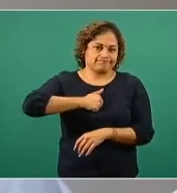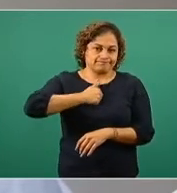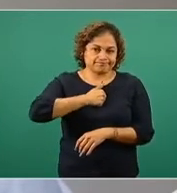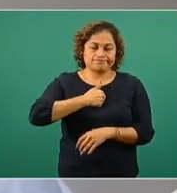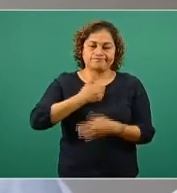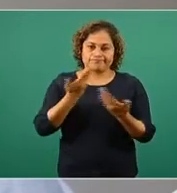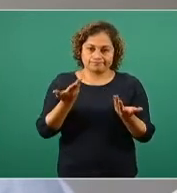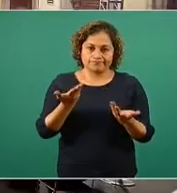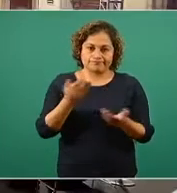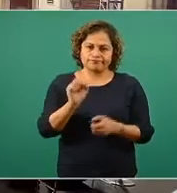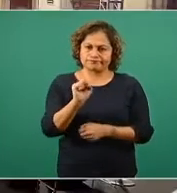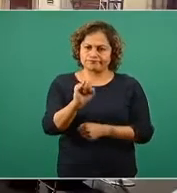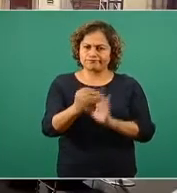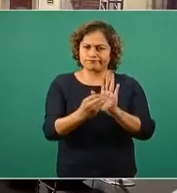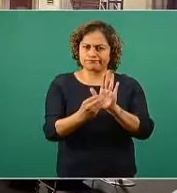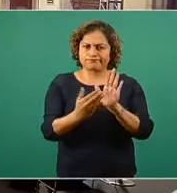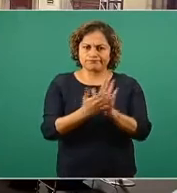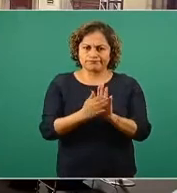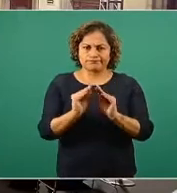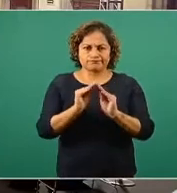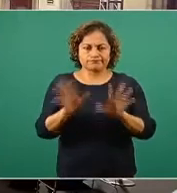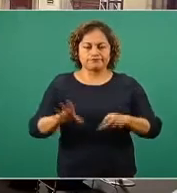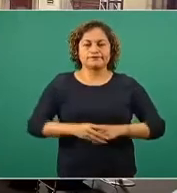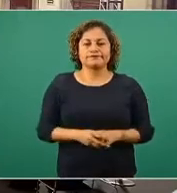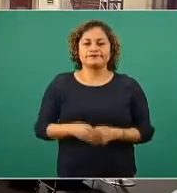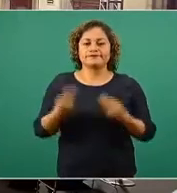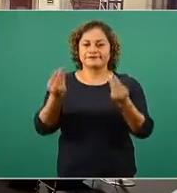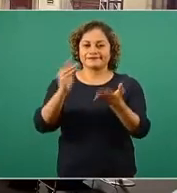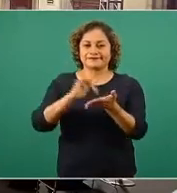-19. Cuenten con ello. Muchas gracias. Gracias.